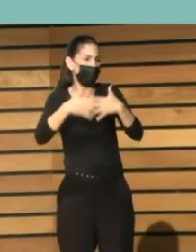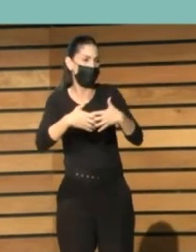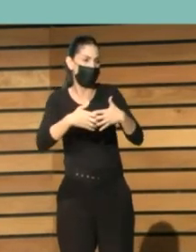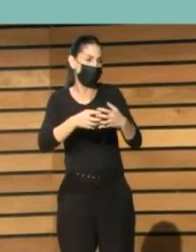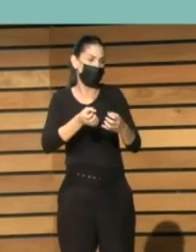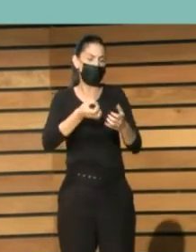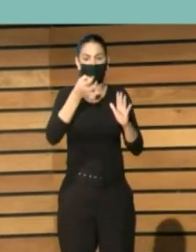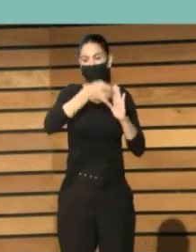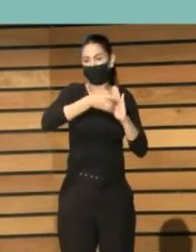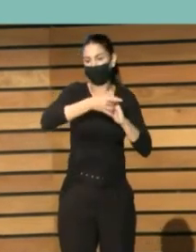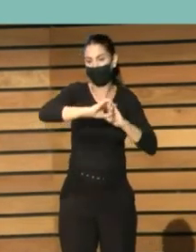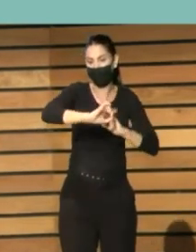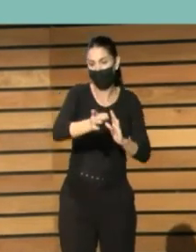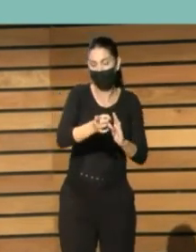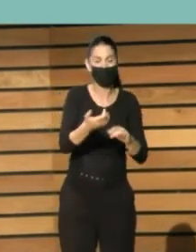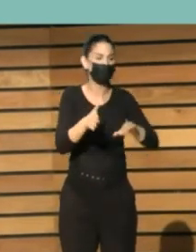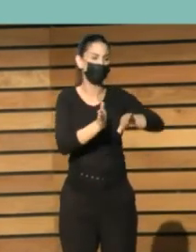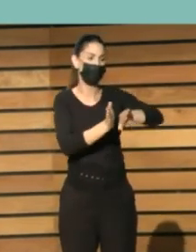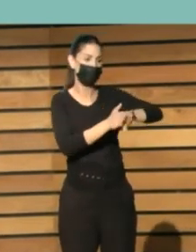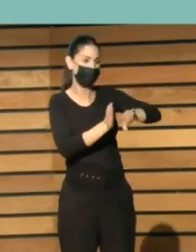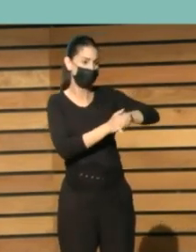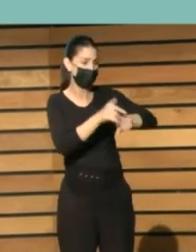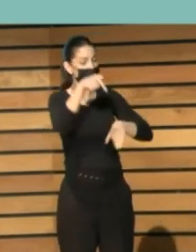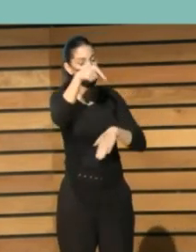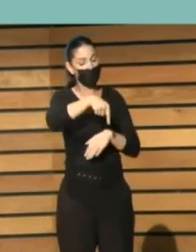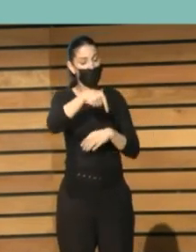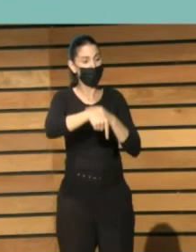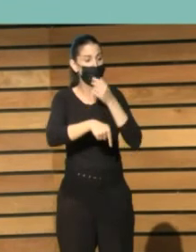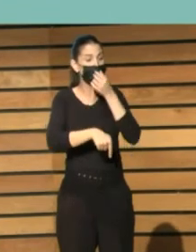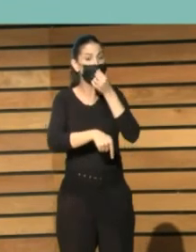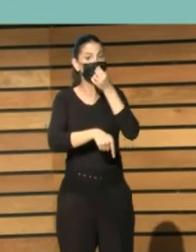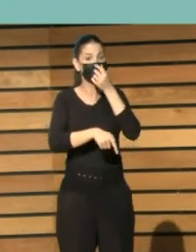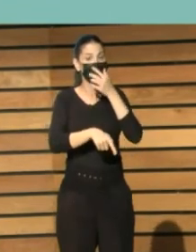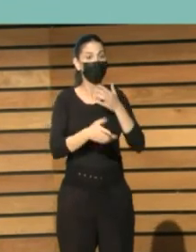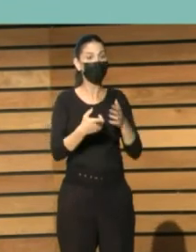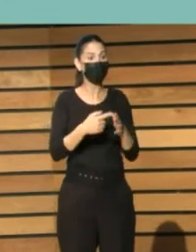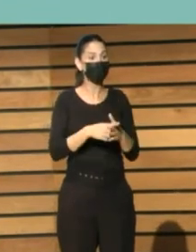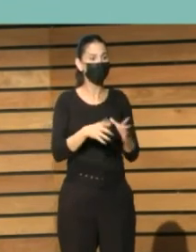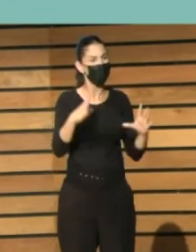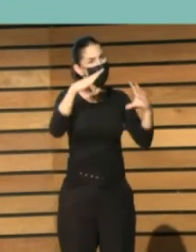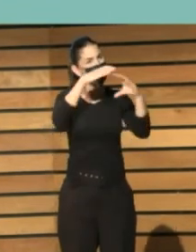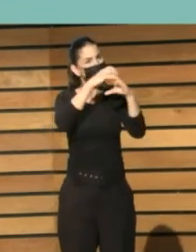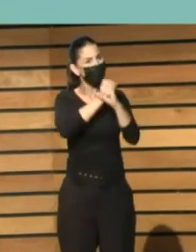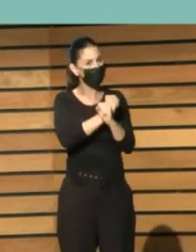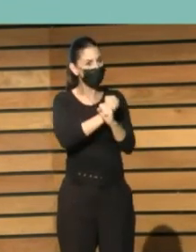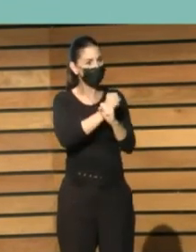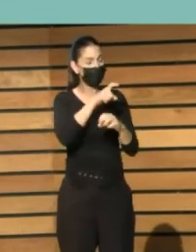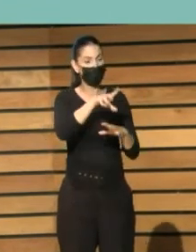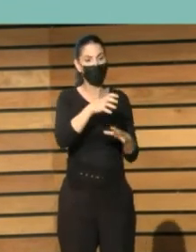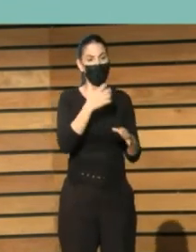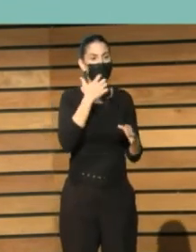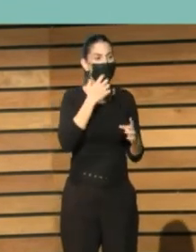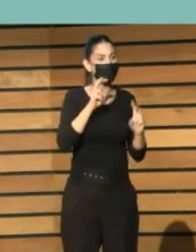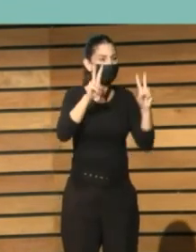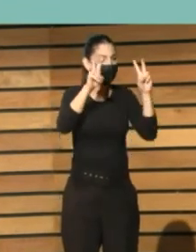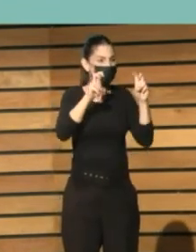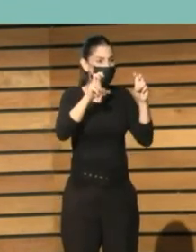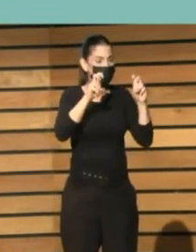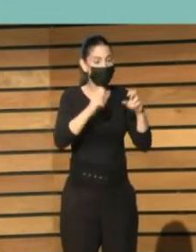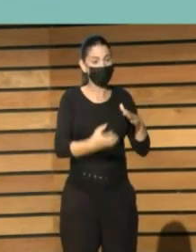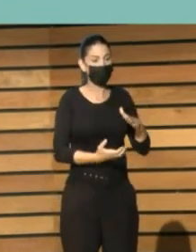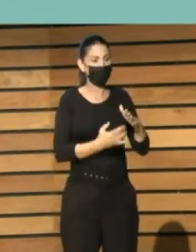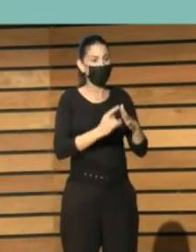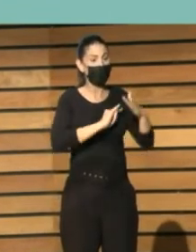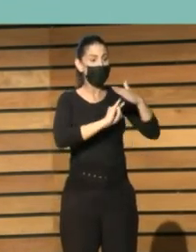color. A la izquierda, por ejemplo, abajo de esa página tan oscura es una imagen capturada sin haber calibrado bien el escáner. Entonces, es un